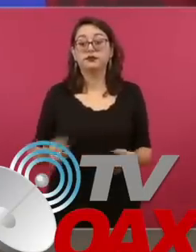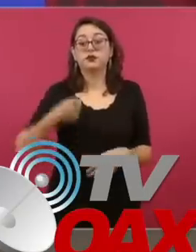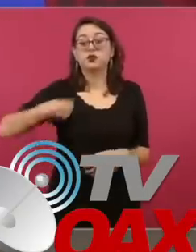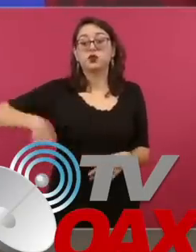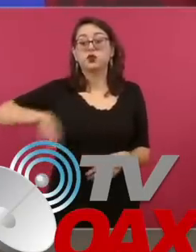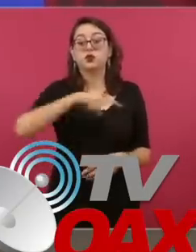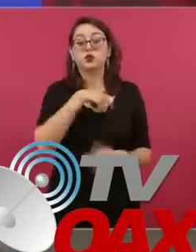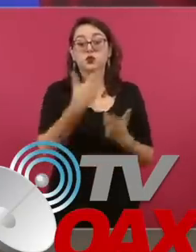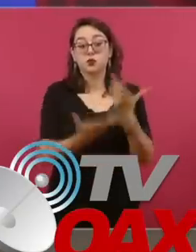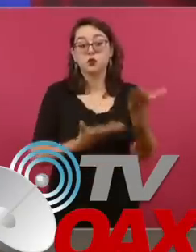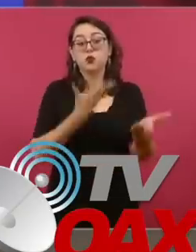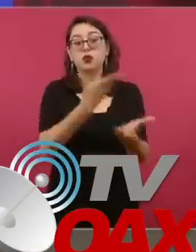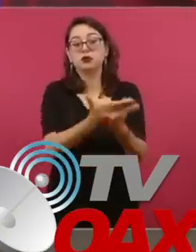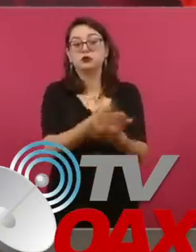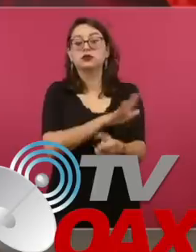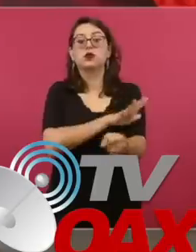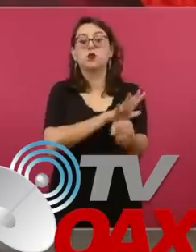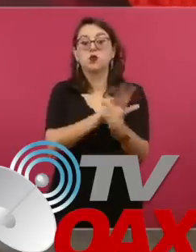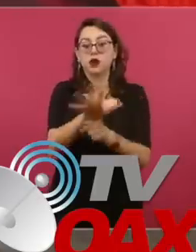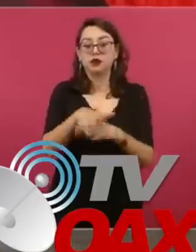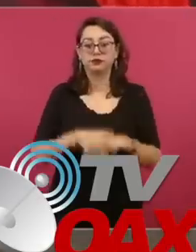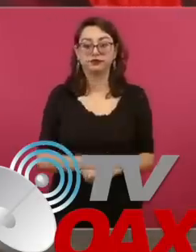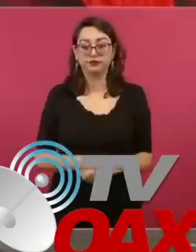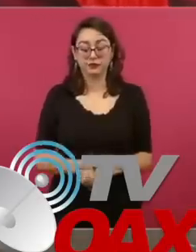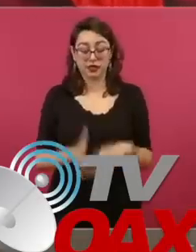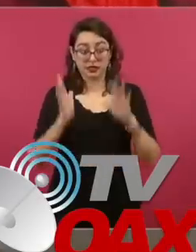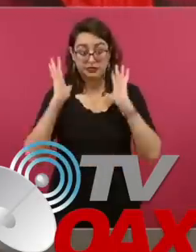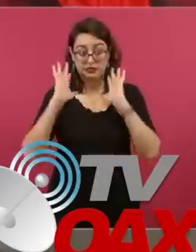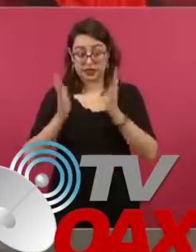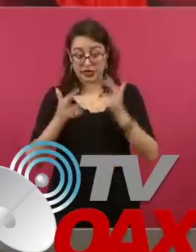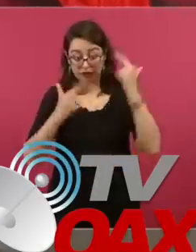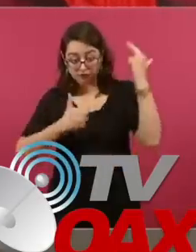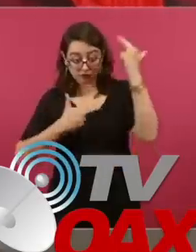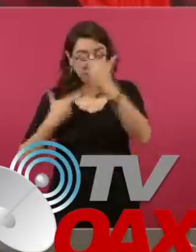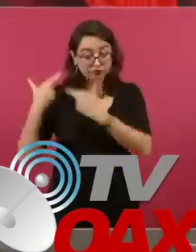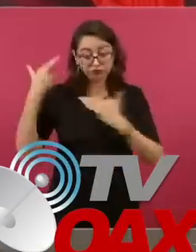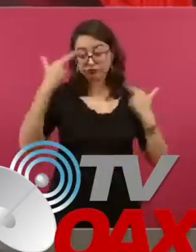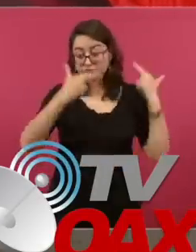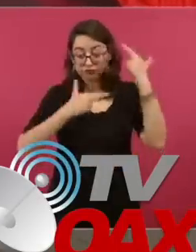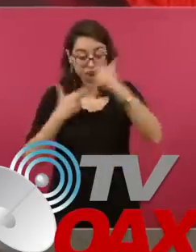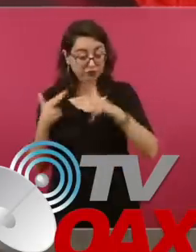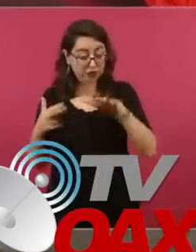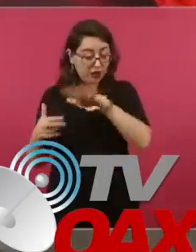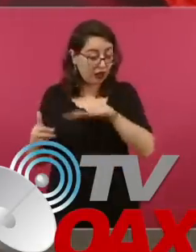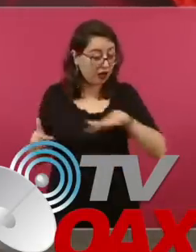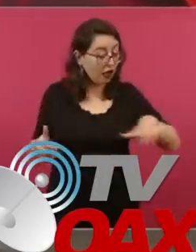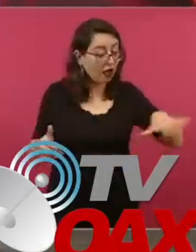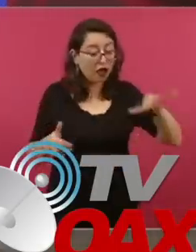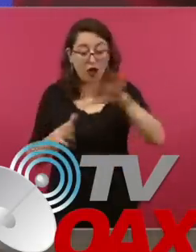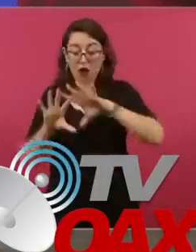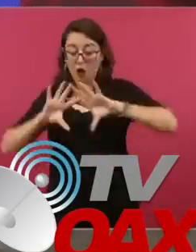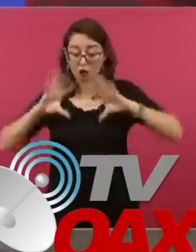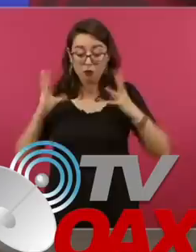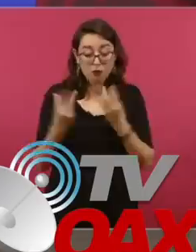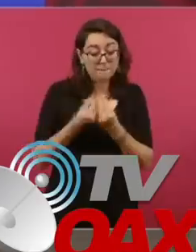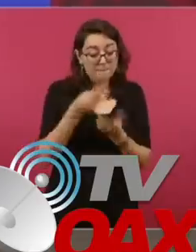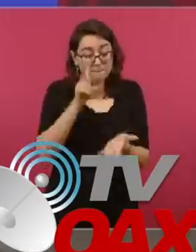y tiene un valor